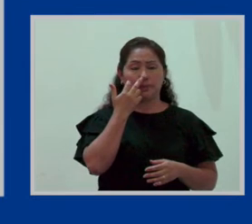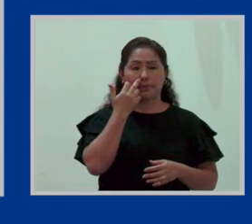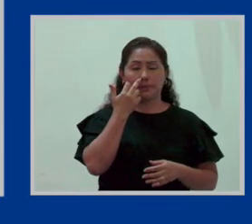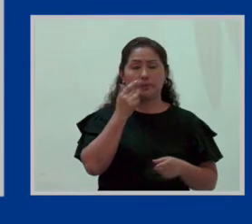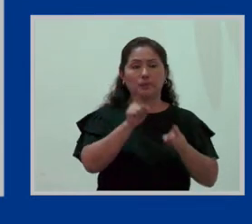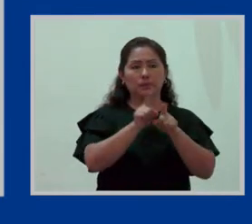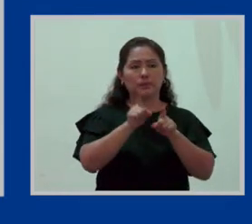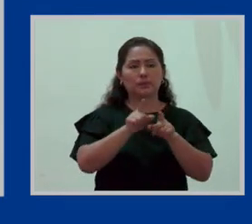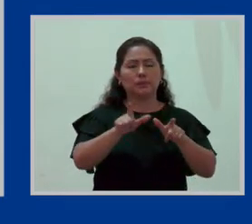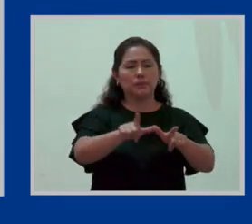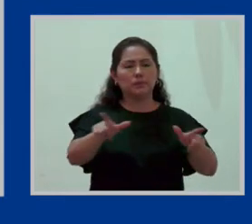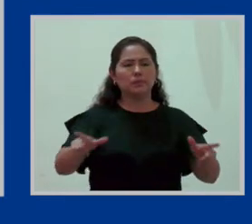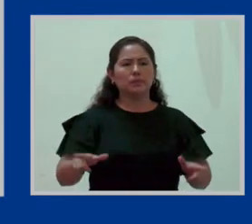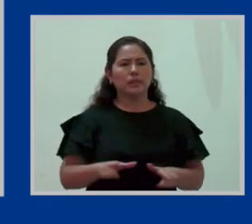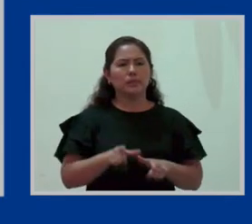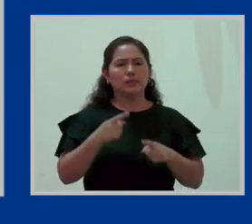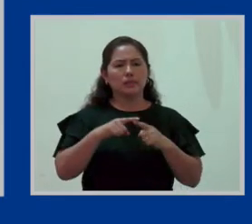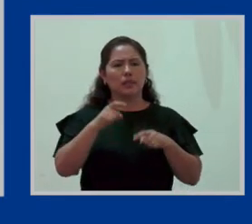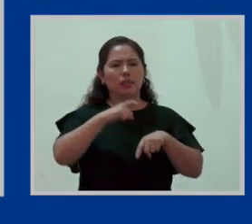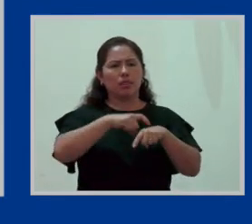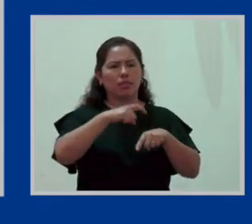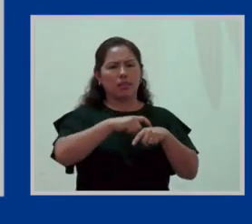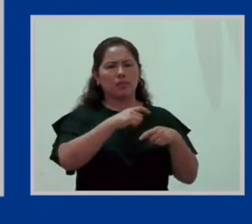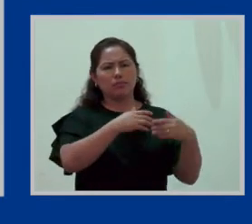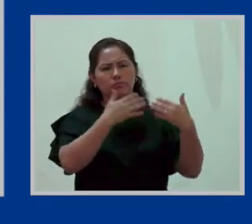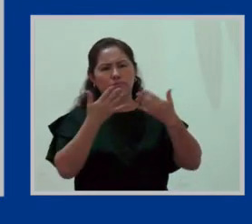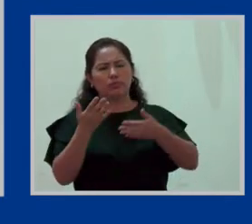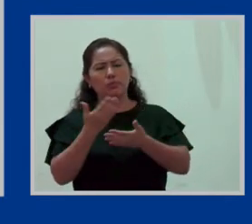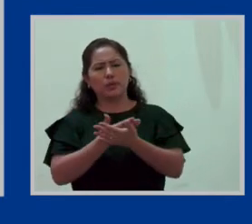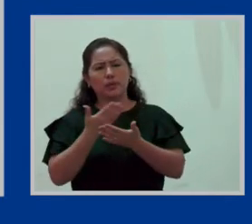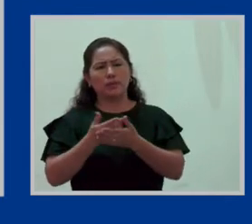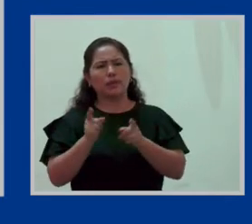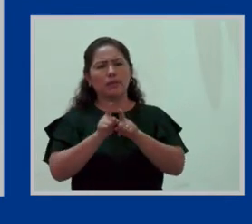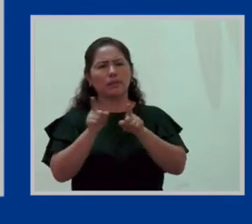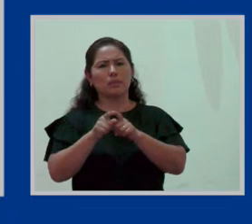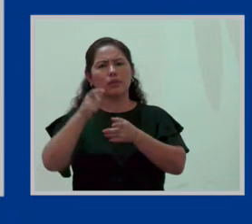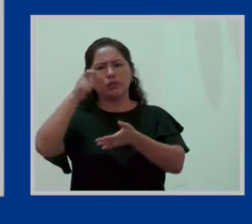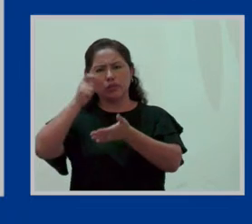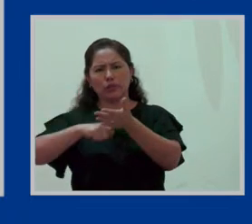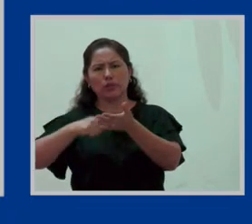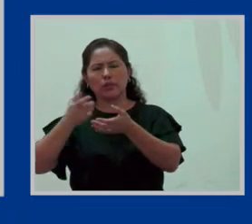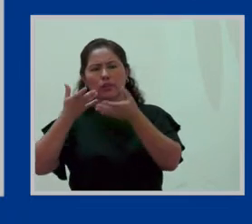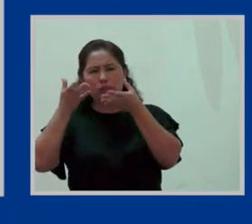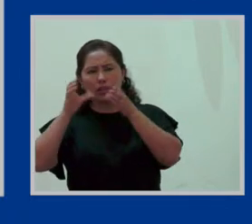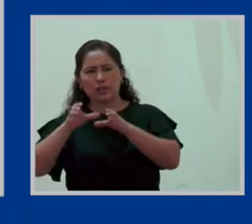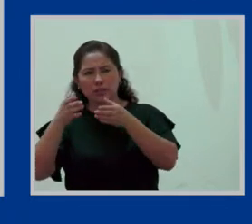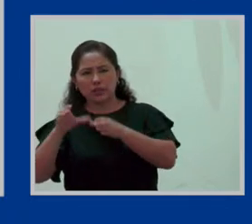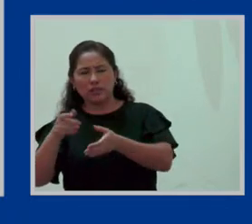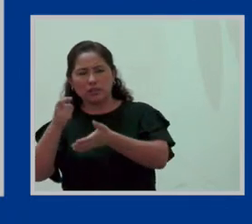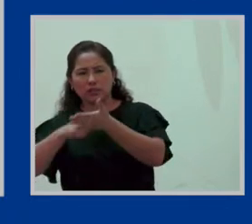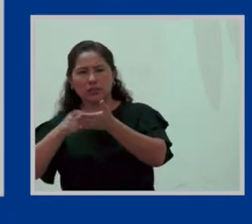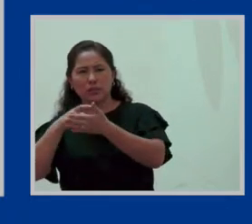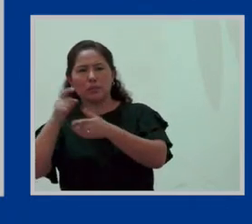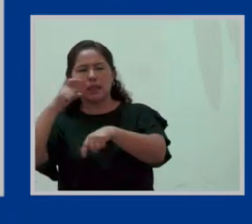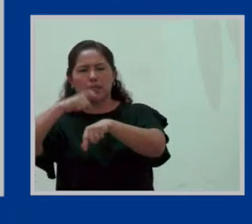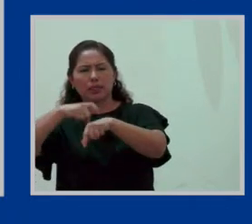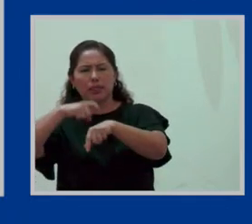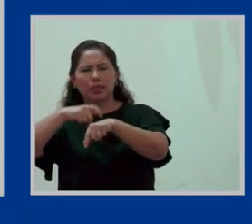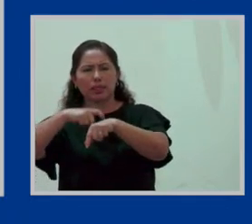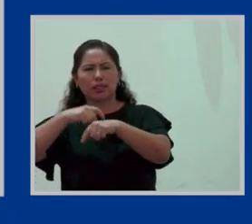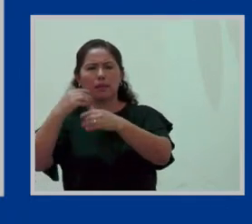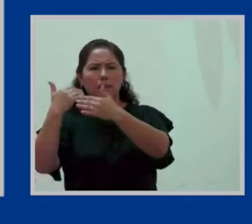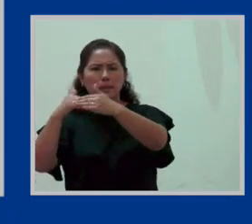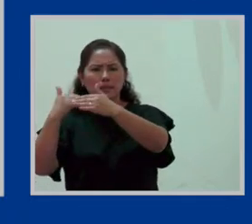espacios de periodo de prueba y de contratación a tiempo parcial. Entonces, se extiende no